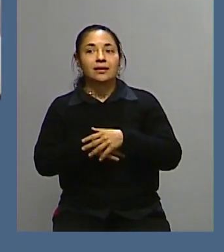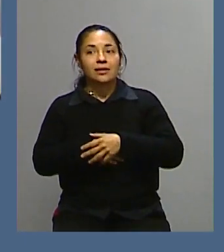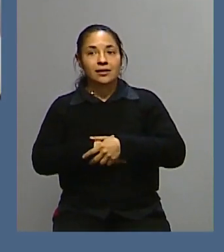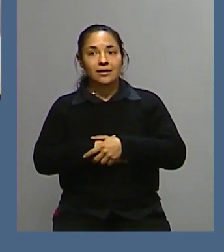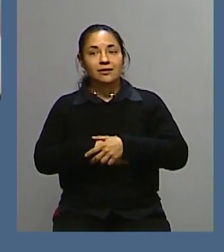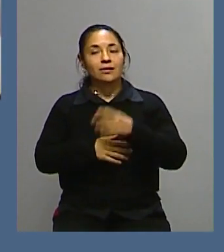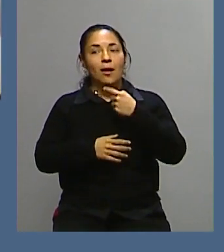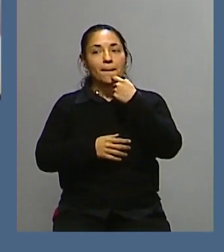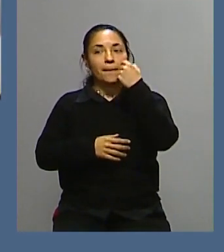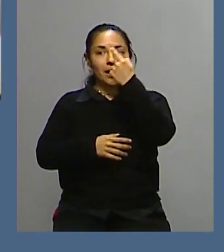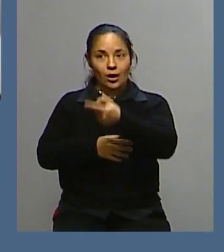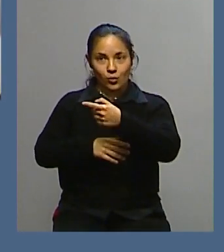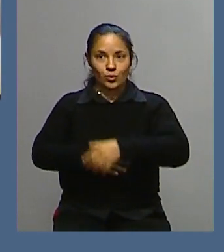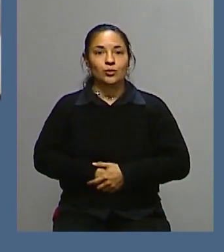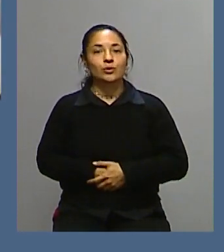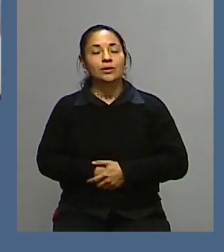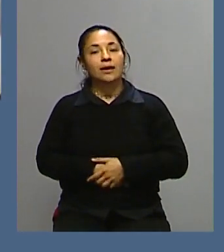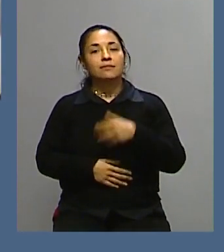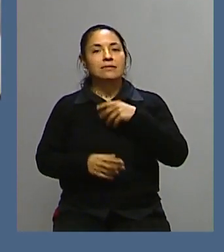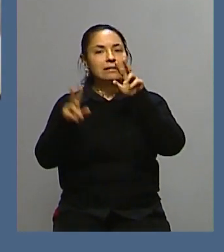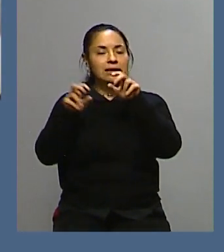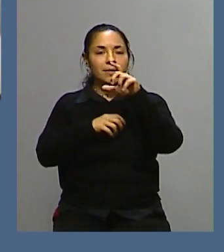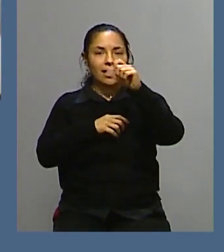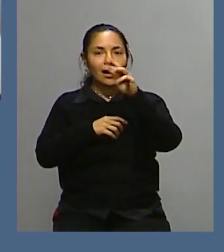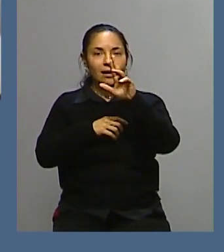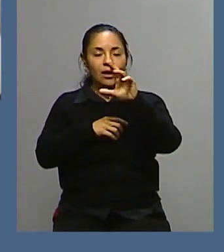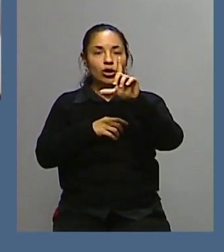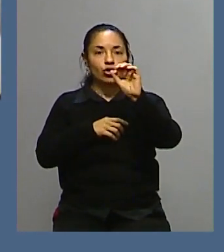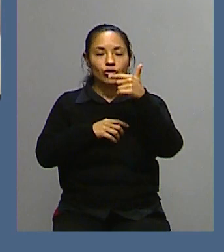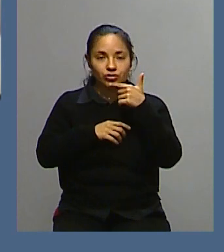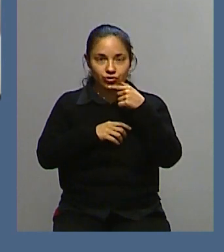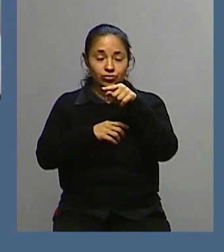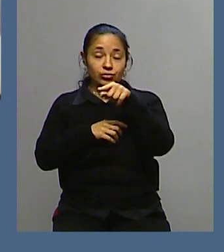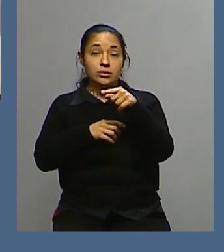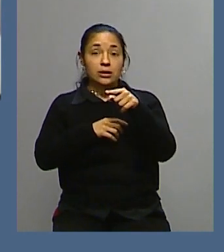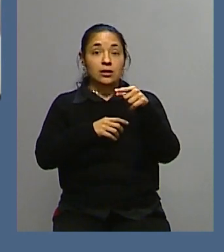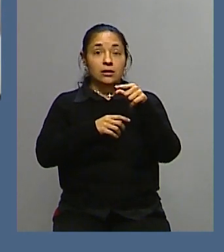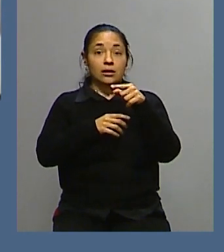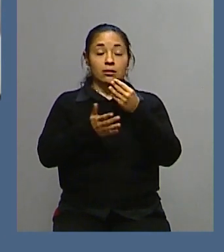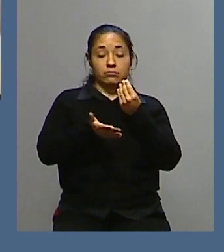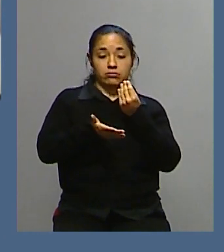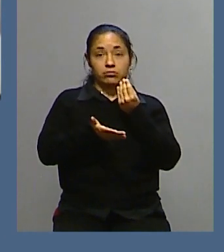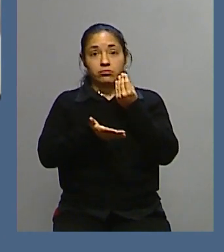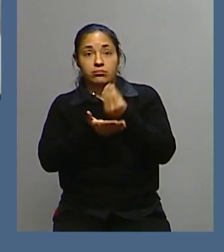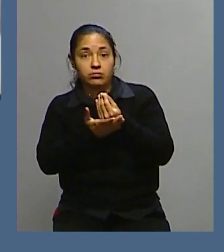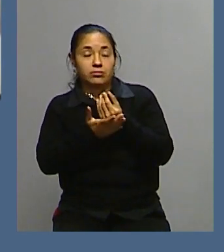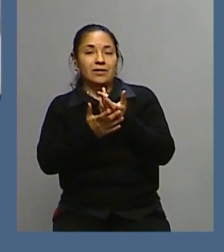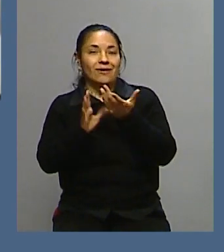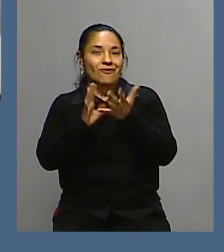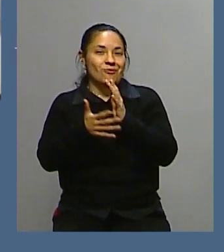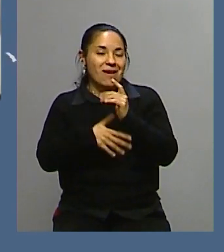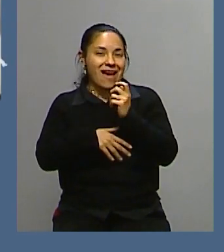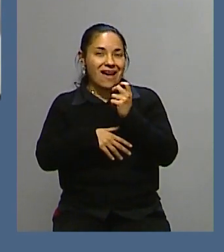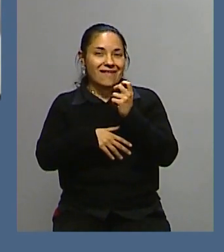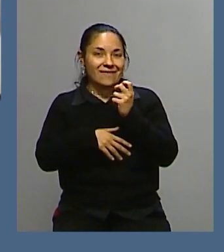Andrea, una cuestión que es muy interesante de Carlos III, es que se trata del monarca que accede al trono más longevo, digamos que